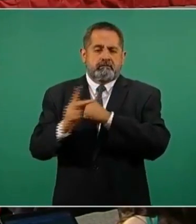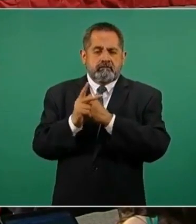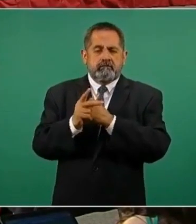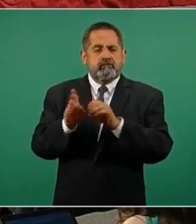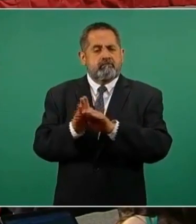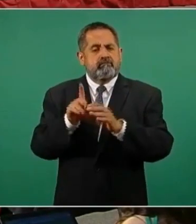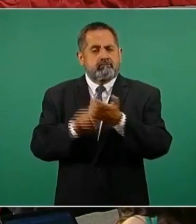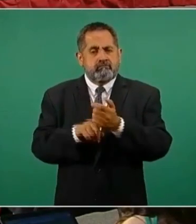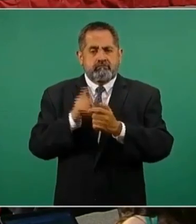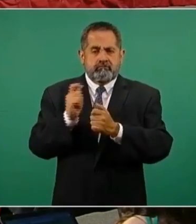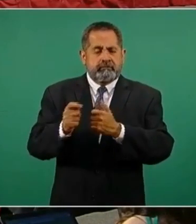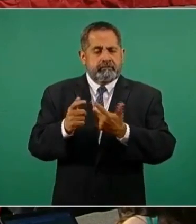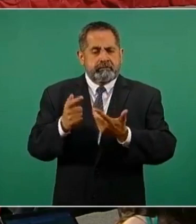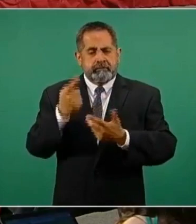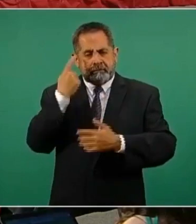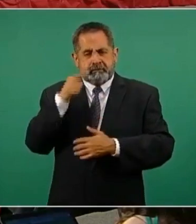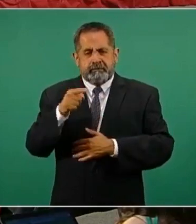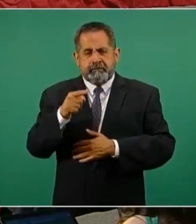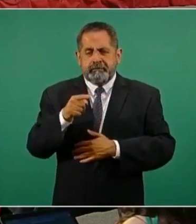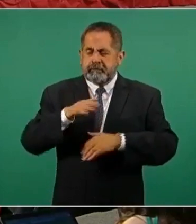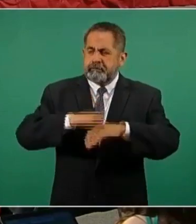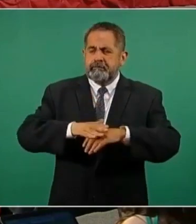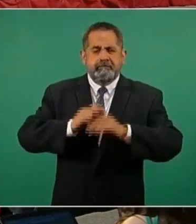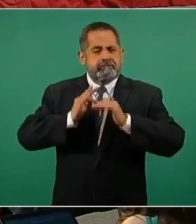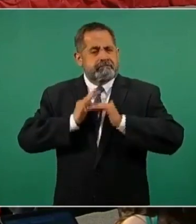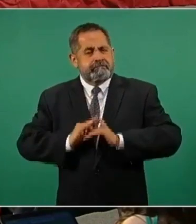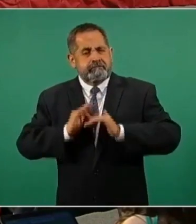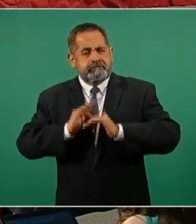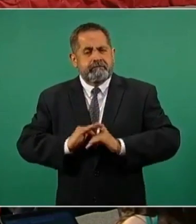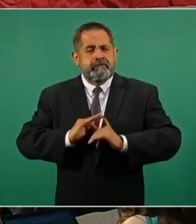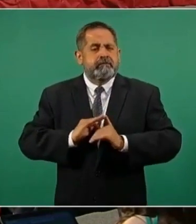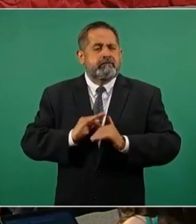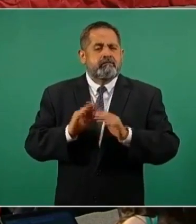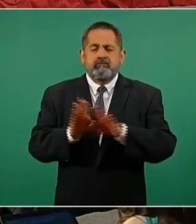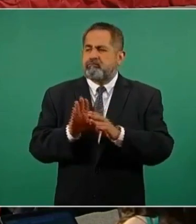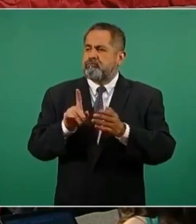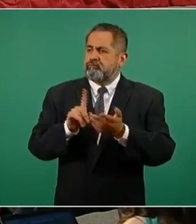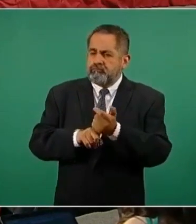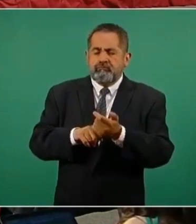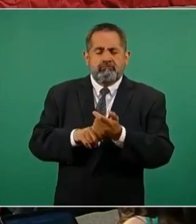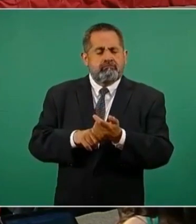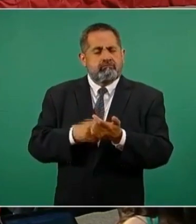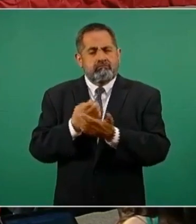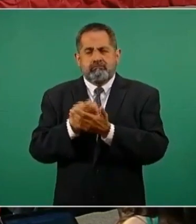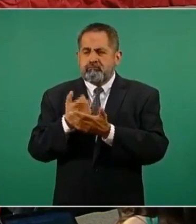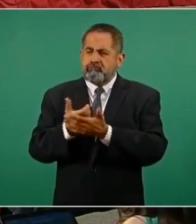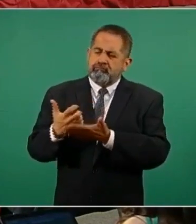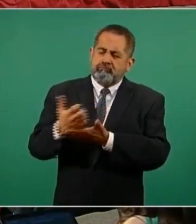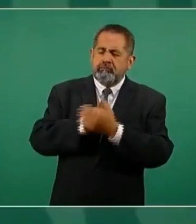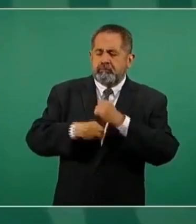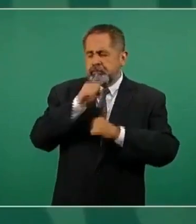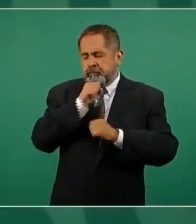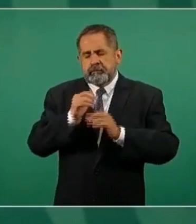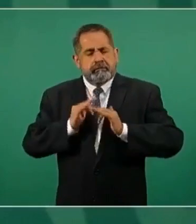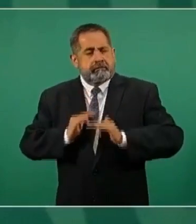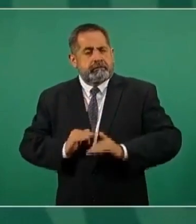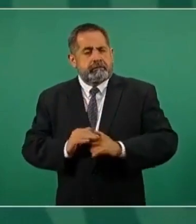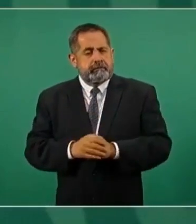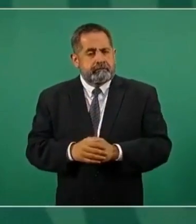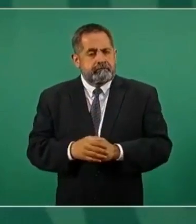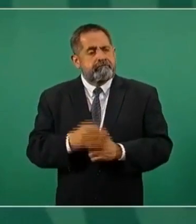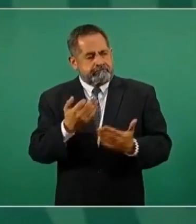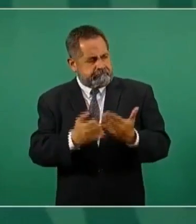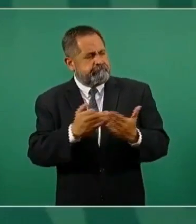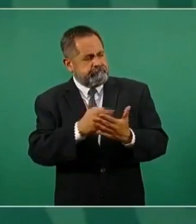logre esos niveles de tranquilidad económica que todos nos merecemos. Ese trabajo está